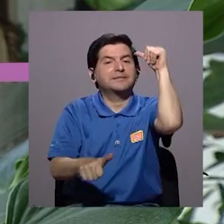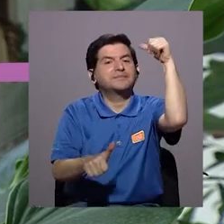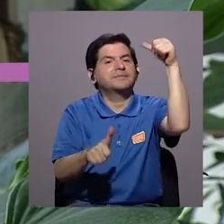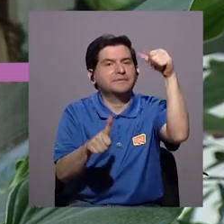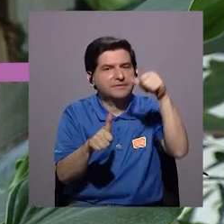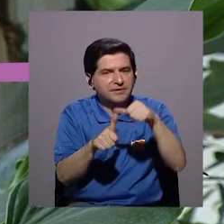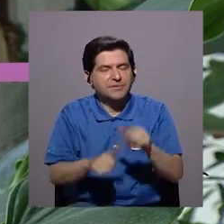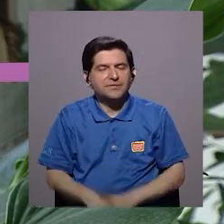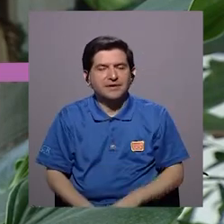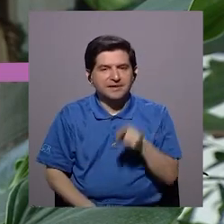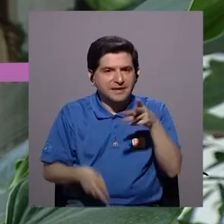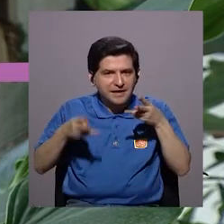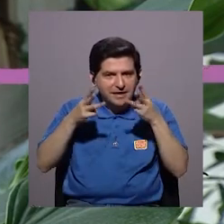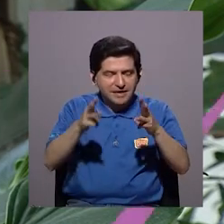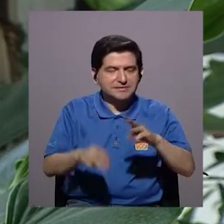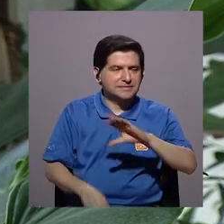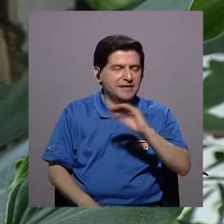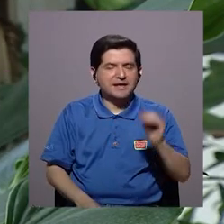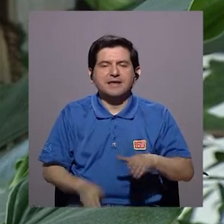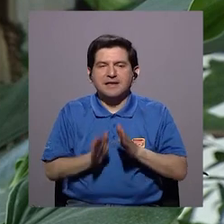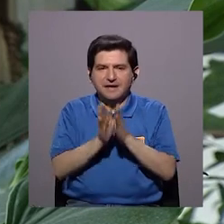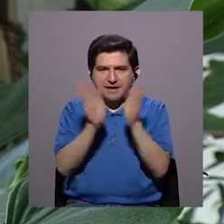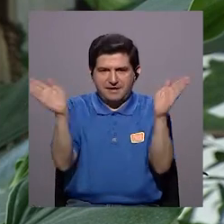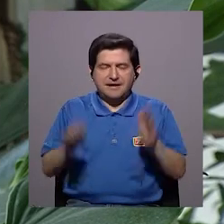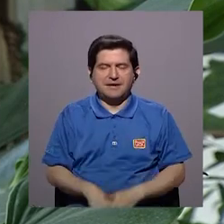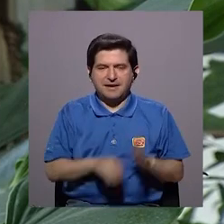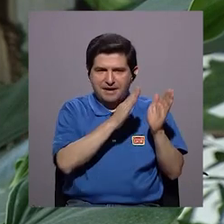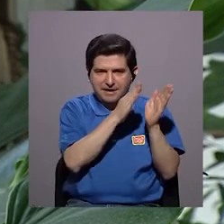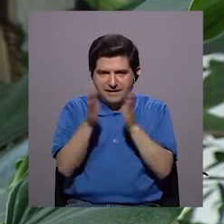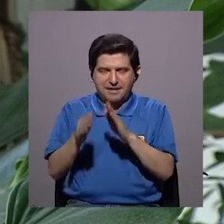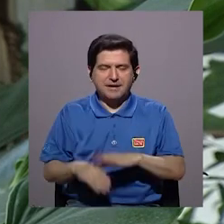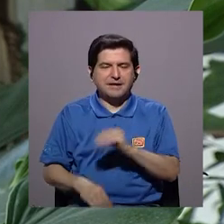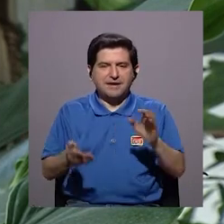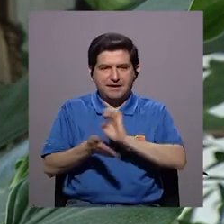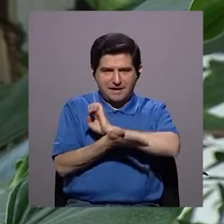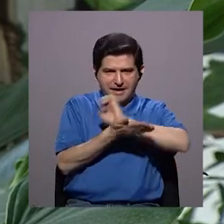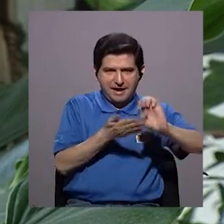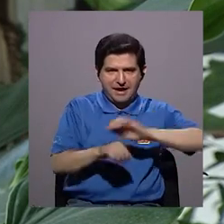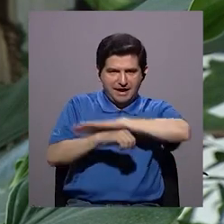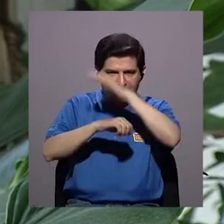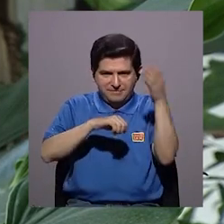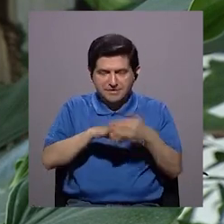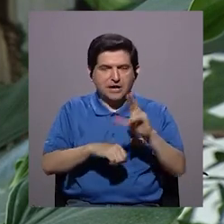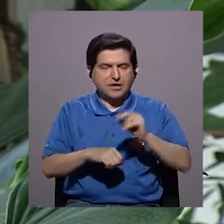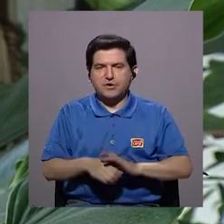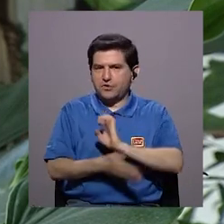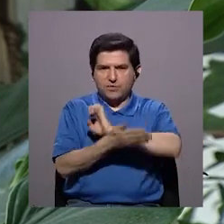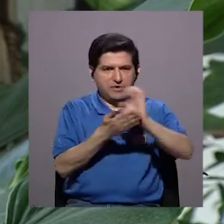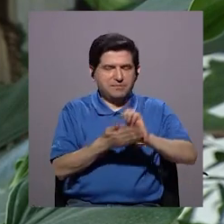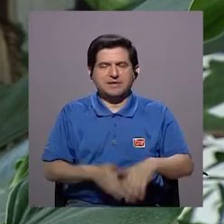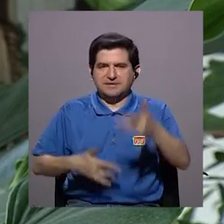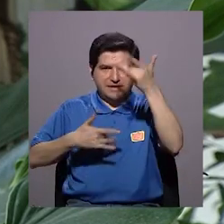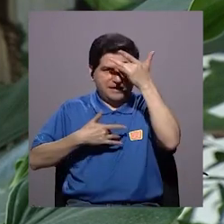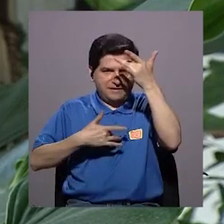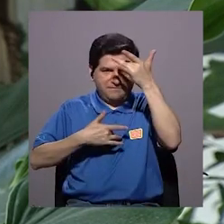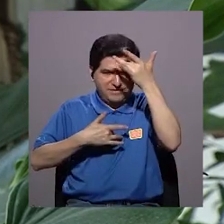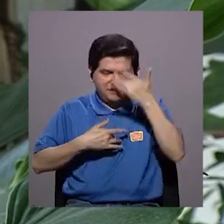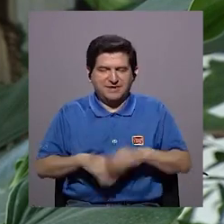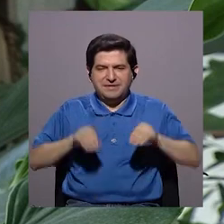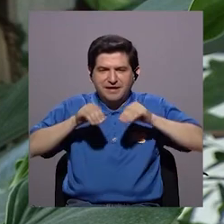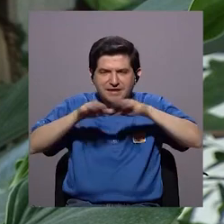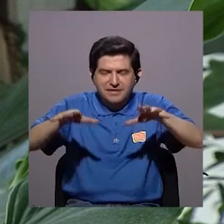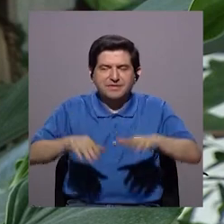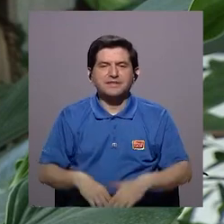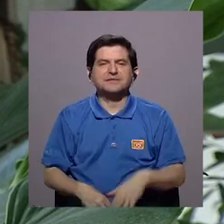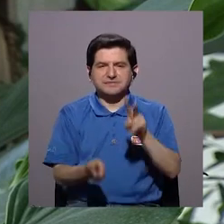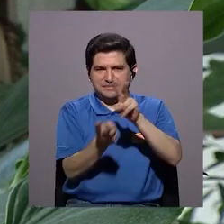Además, le recordamos que este método y los métodos en general de planificación y anticoncepción no protegen de las infecciones de transmisión